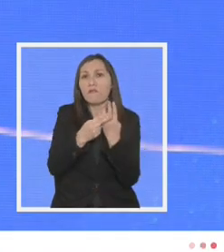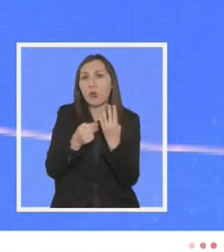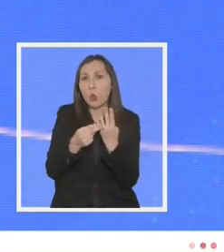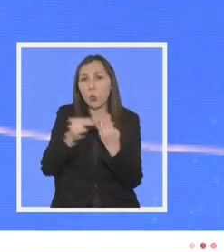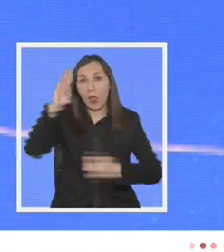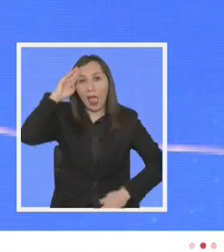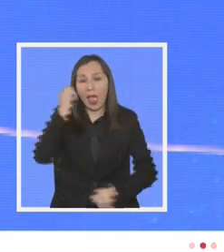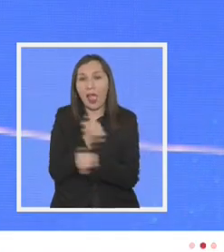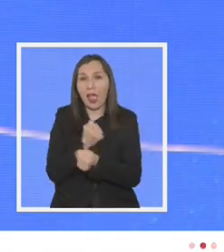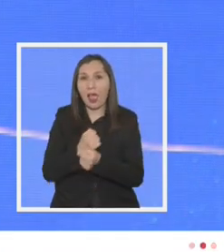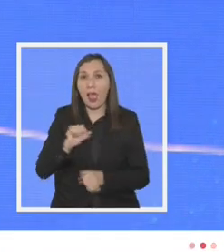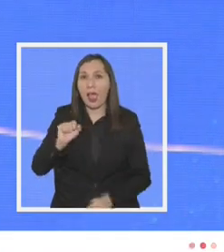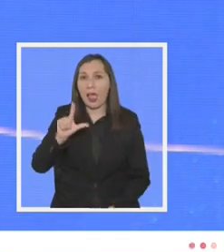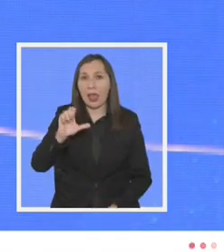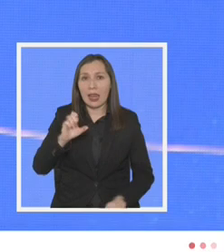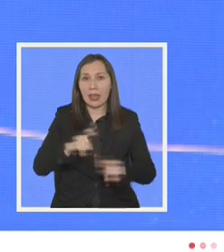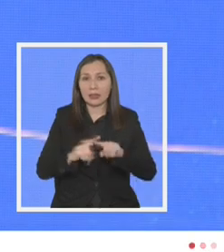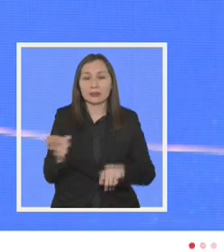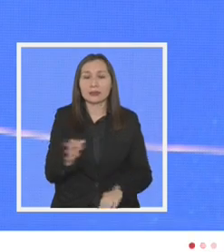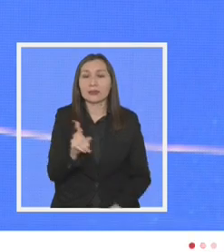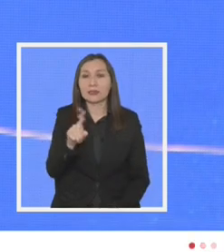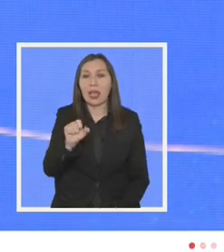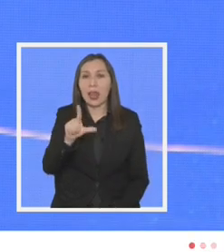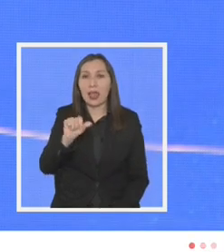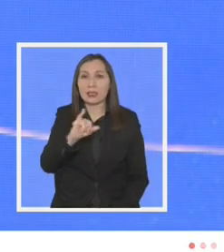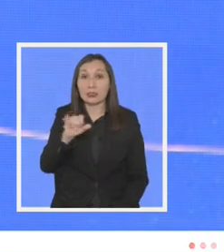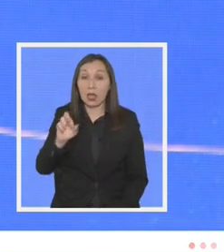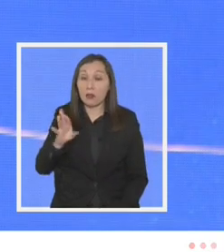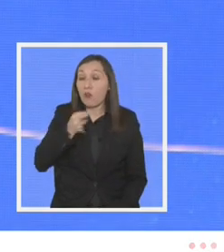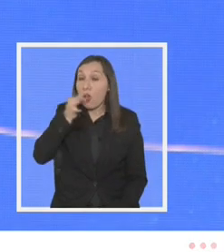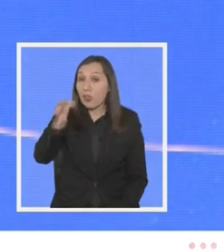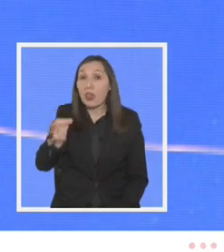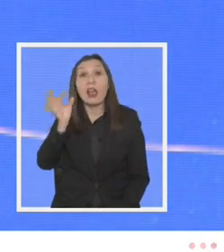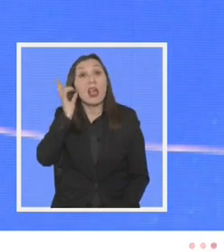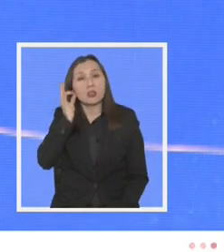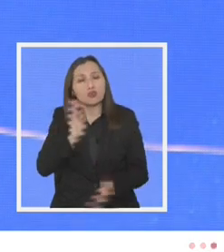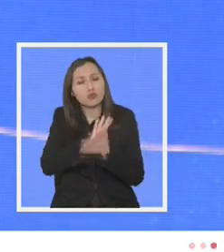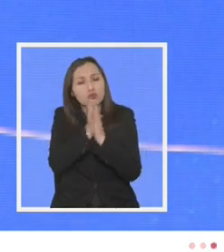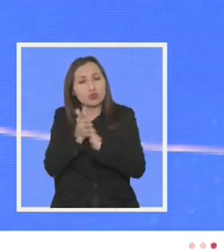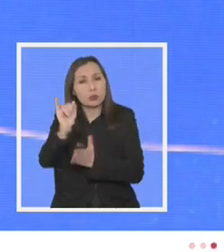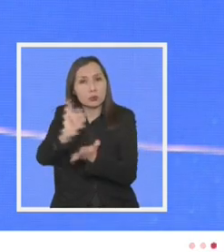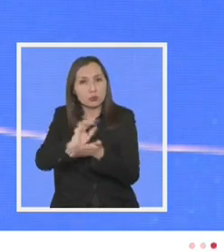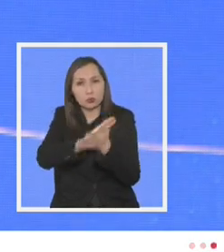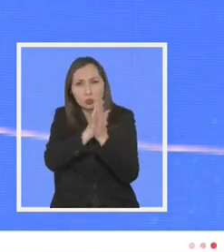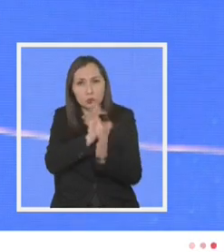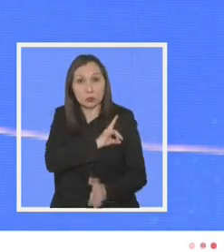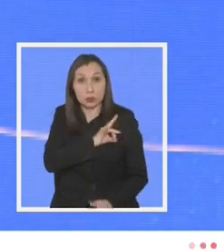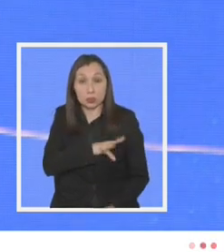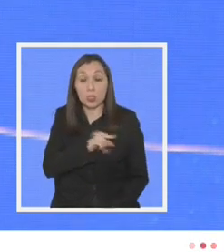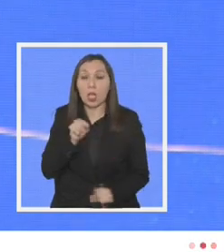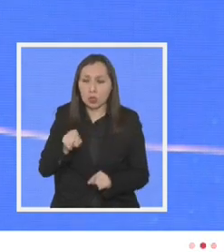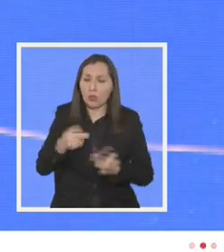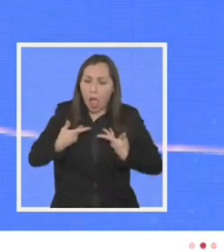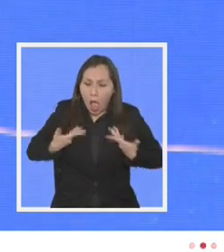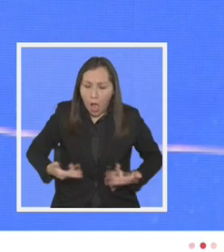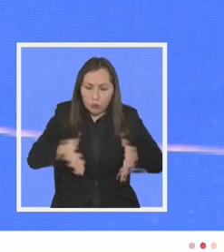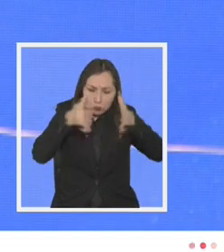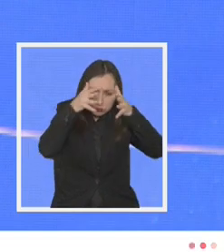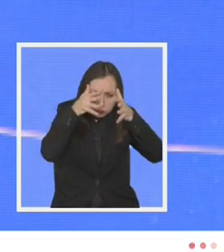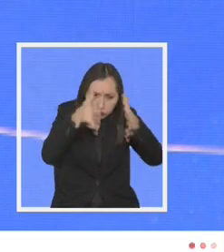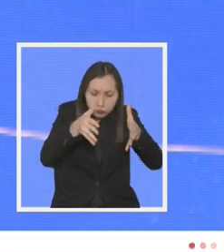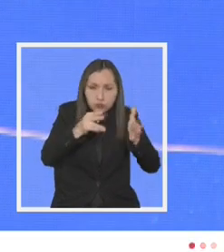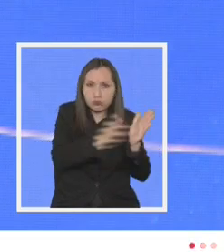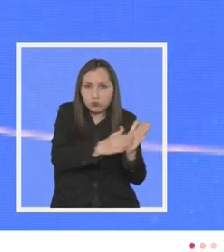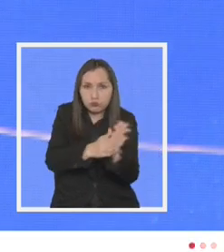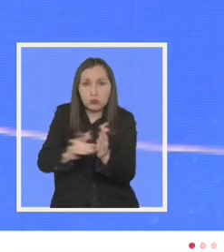del carabinero Alex Salazar y quiero decirle a ella a toda la institución y a todo Chile que en eso estamos en